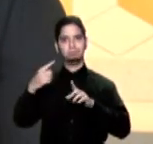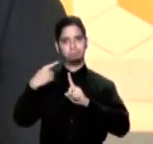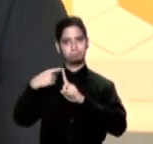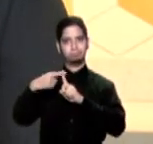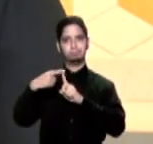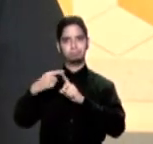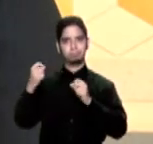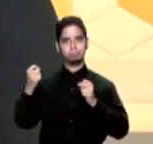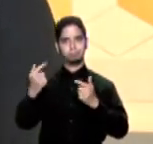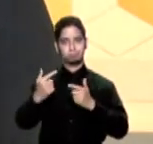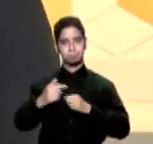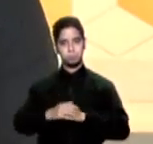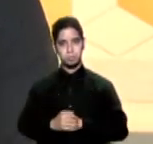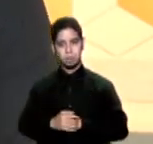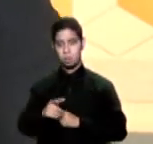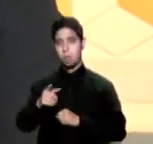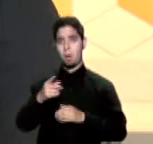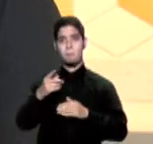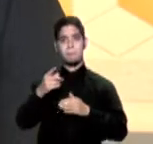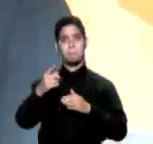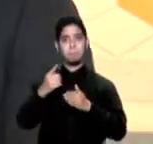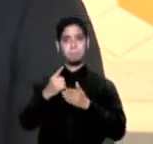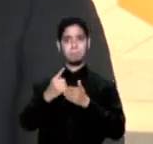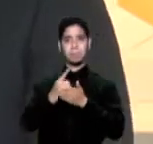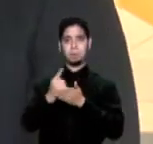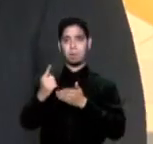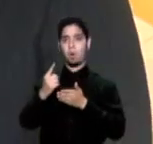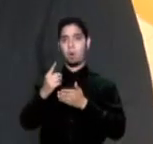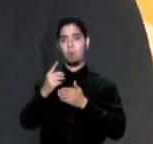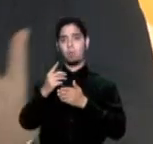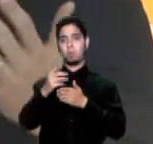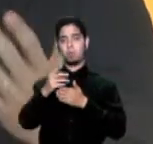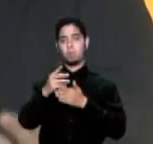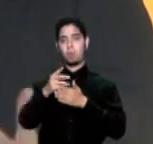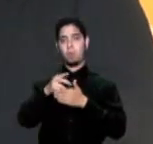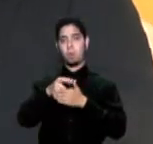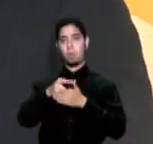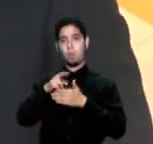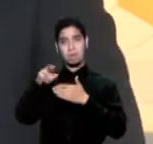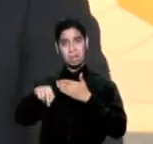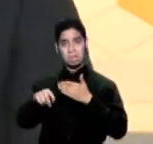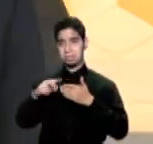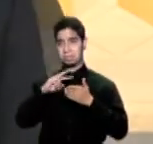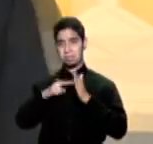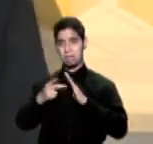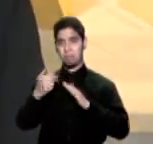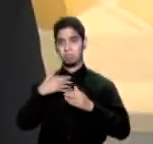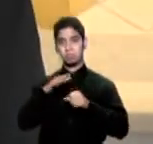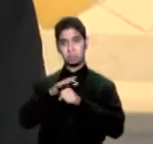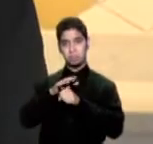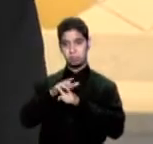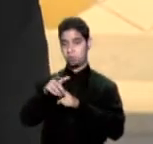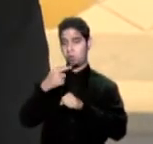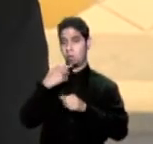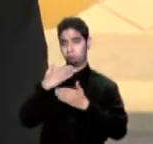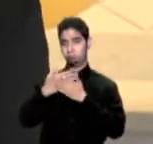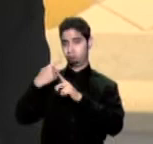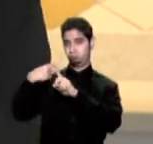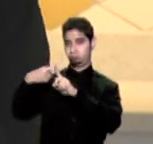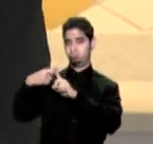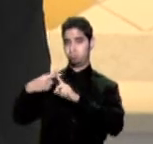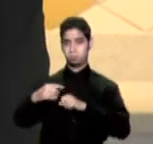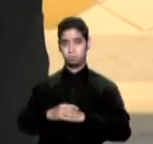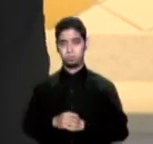dos fines de semana de este hotel han estado completamente llenos y eso es tremenda indicación hemos aumentado más de